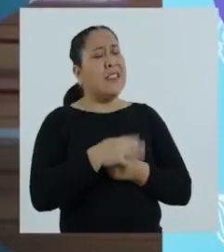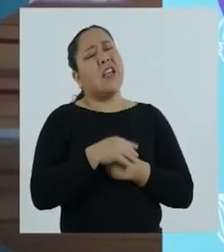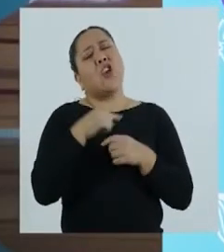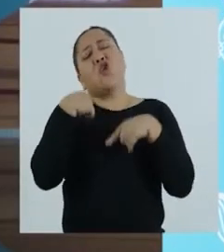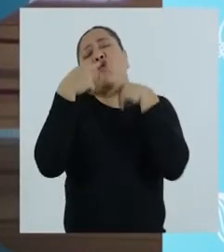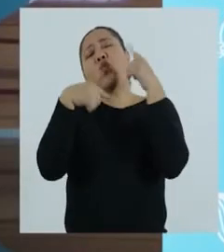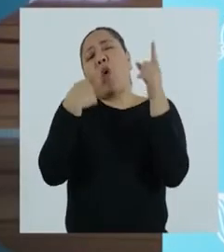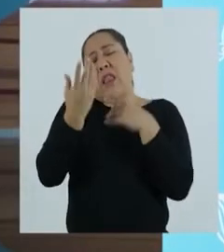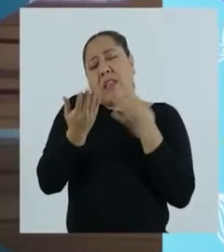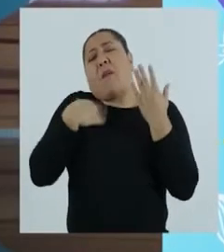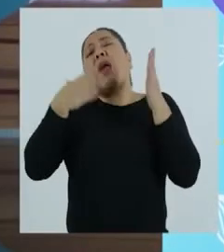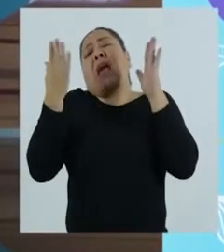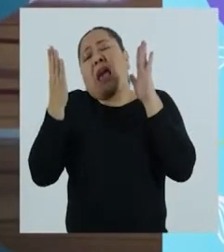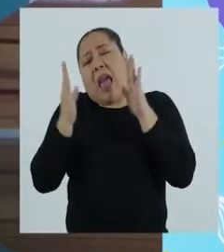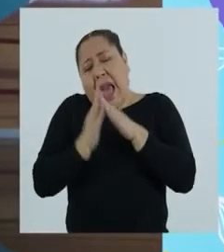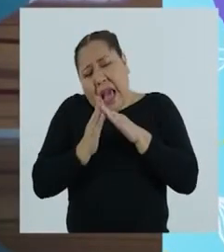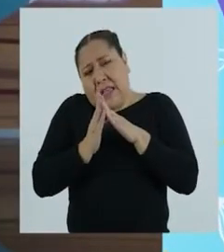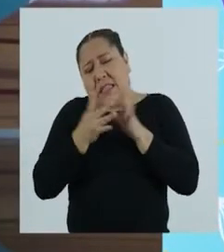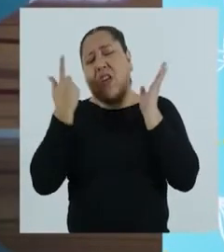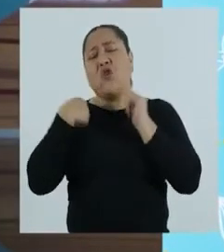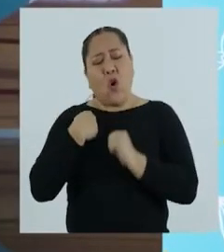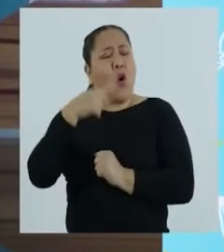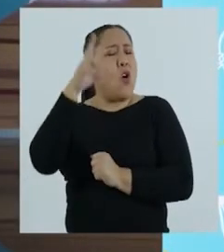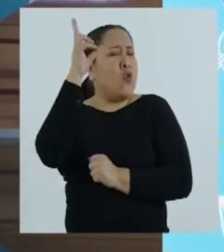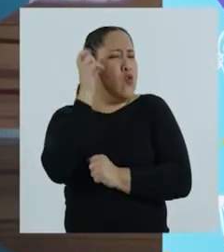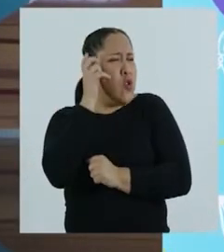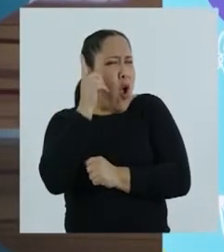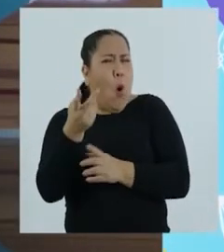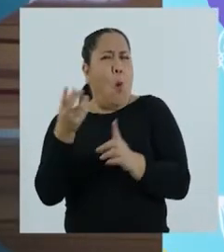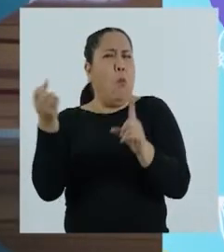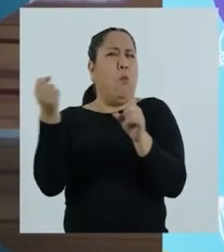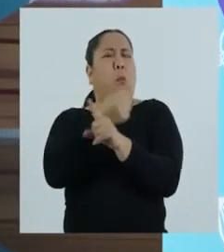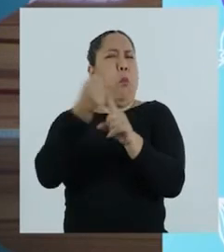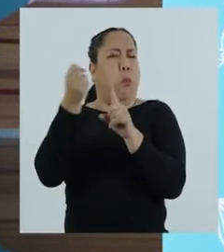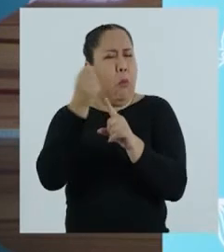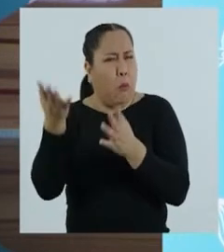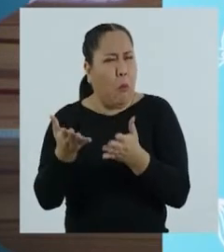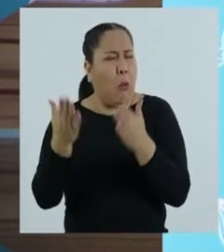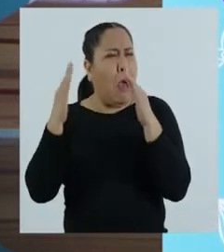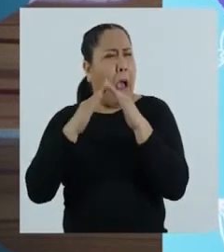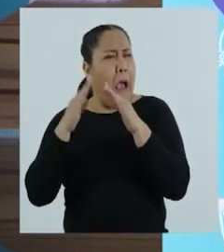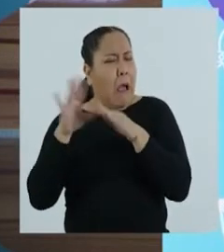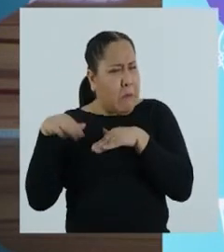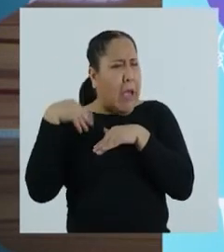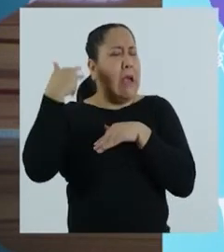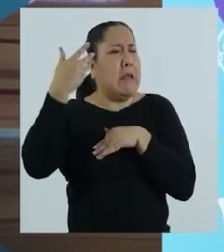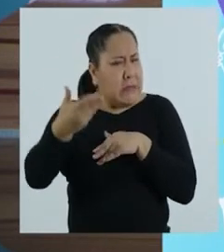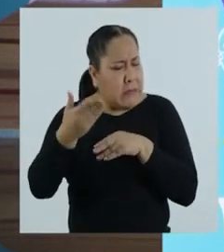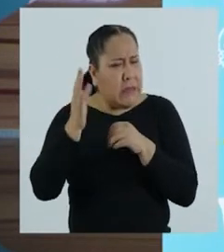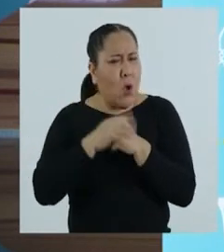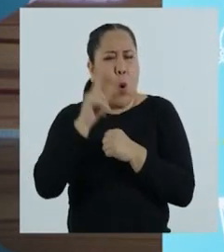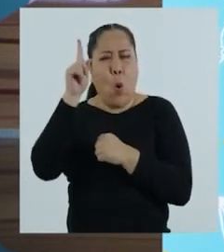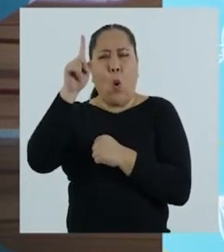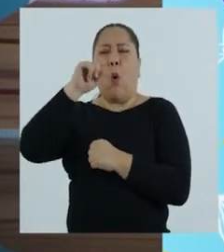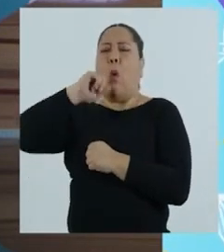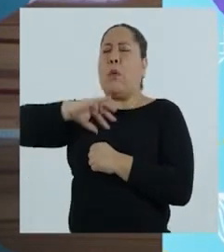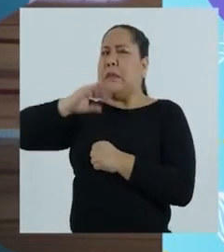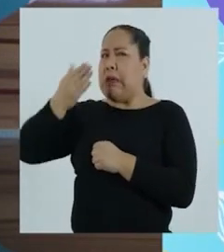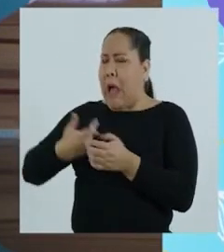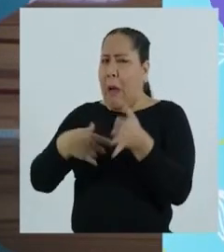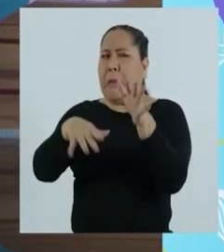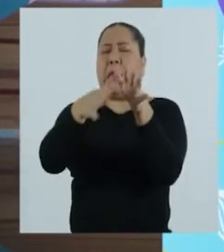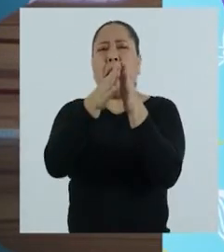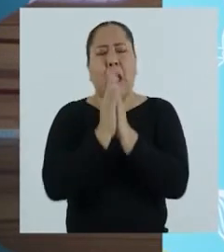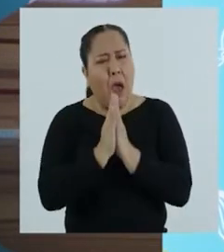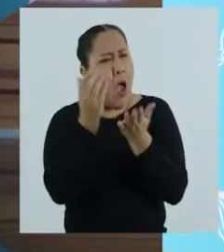Gracias. Les cuento que estaba en casa y de pronto escuché un incidente violente en una de las casas vecinas. Una